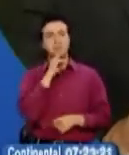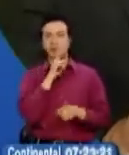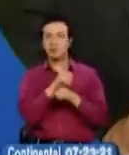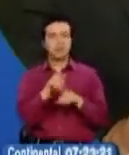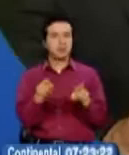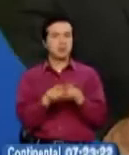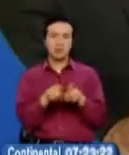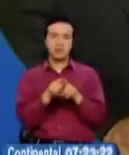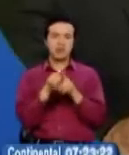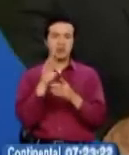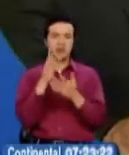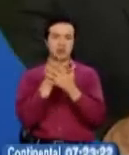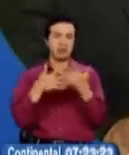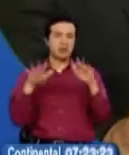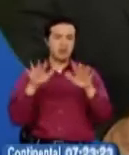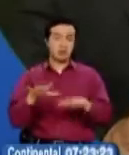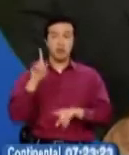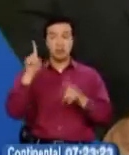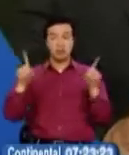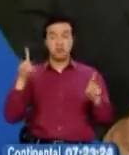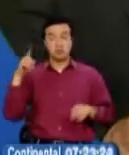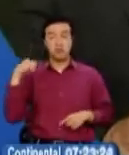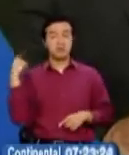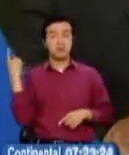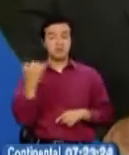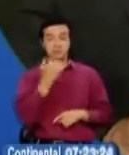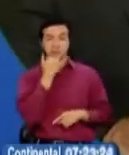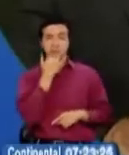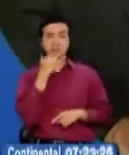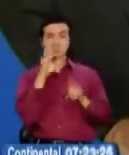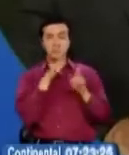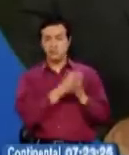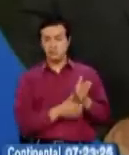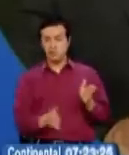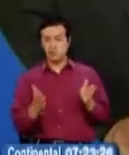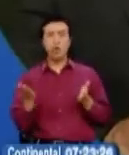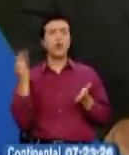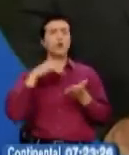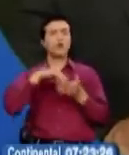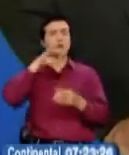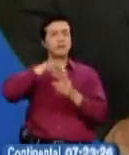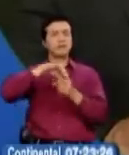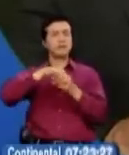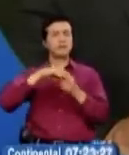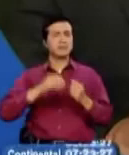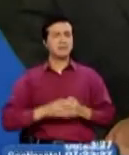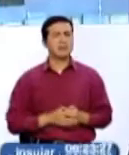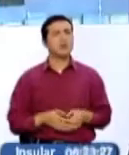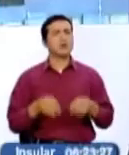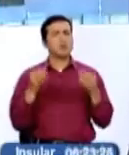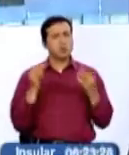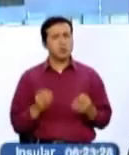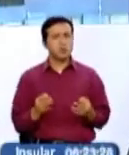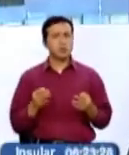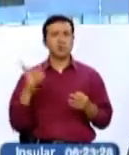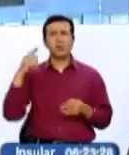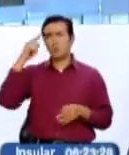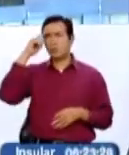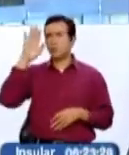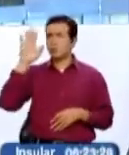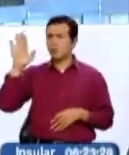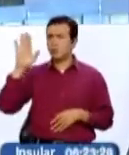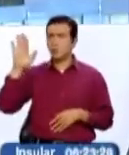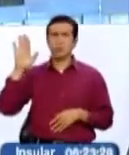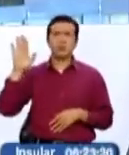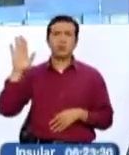el caso de Inglaterra y de Gran Bretaña. ¿Qué pasa luego de seis meses cuando se repiten las elecciones y resulta que el partido de gobierno que está